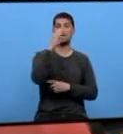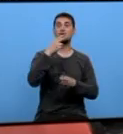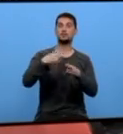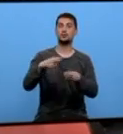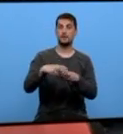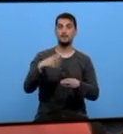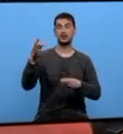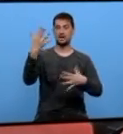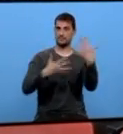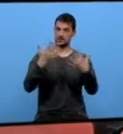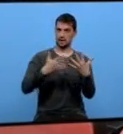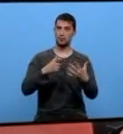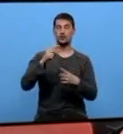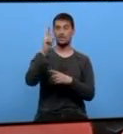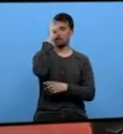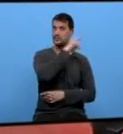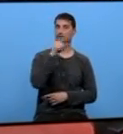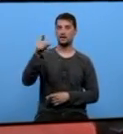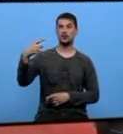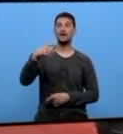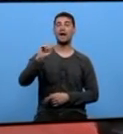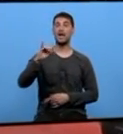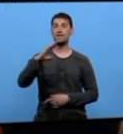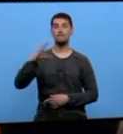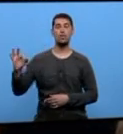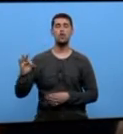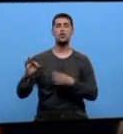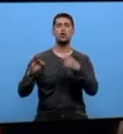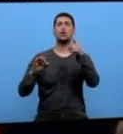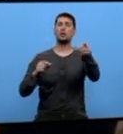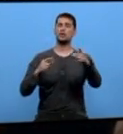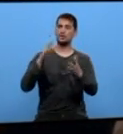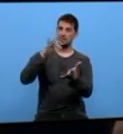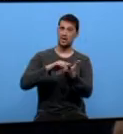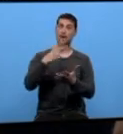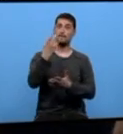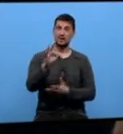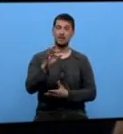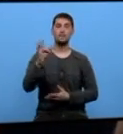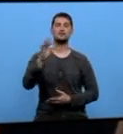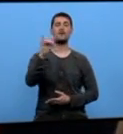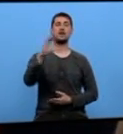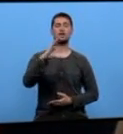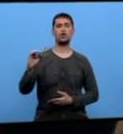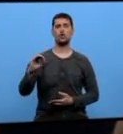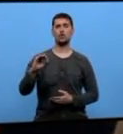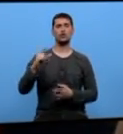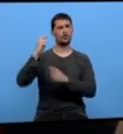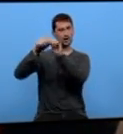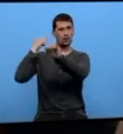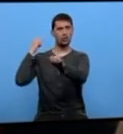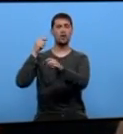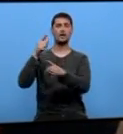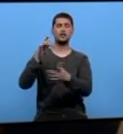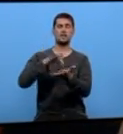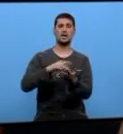Autonómica de Madrid, Carlos Taibo, o Vindero lunes día 20, xunto coa intervención de Federico Mayor Zaragoza, o día 17